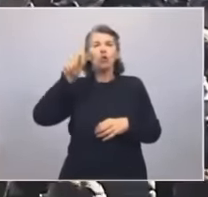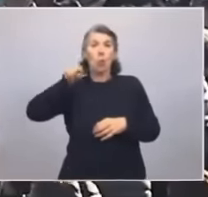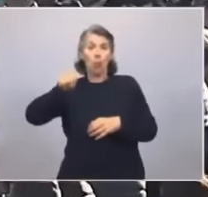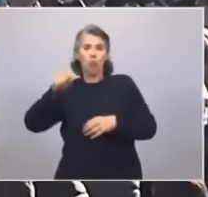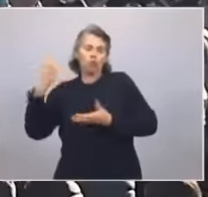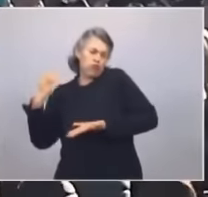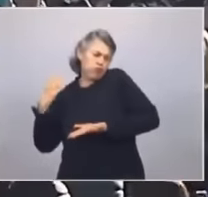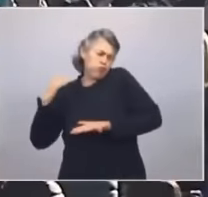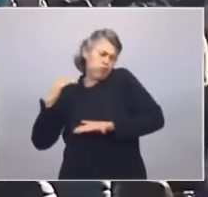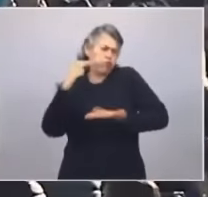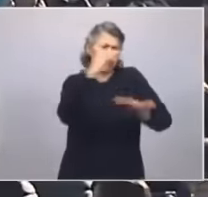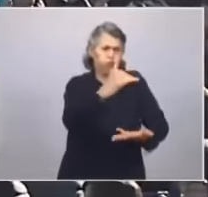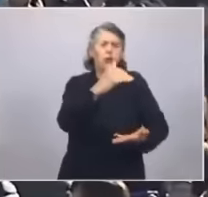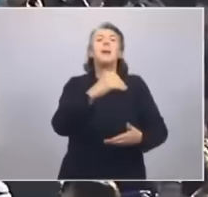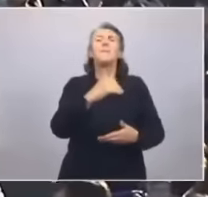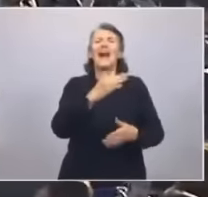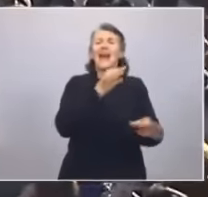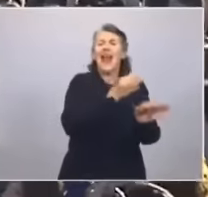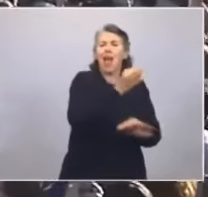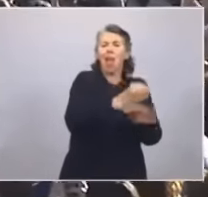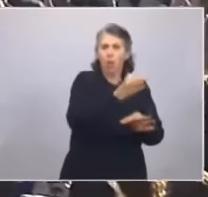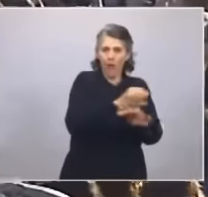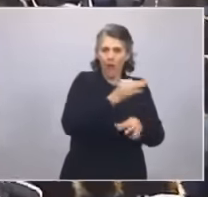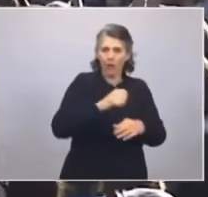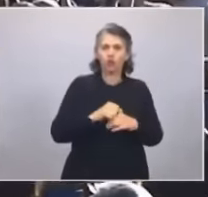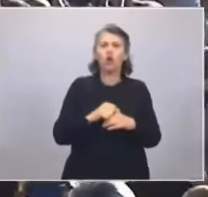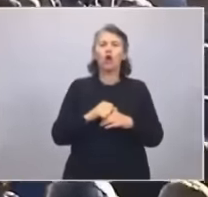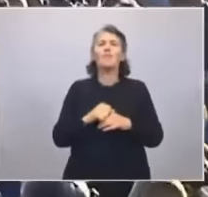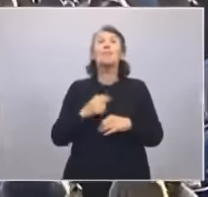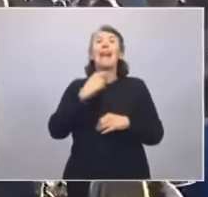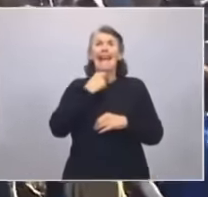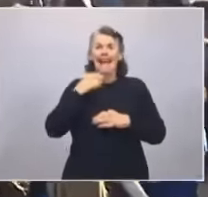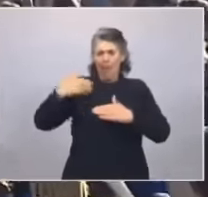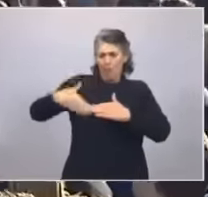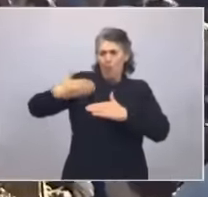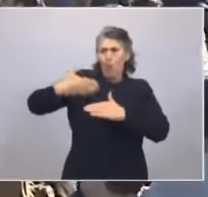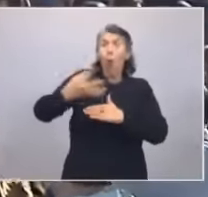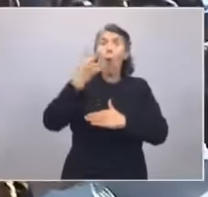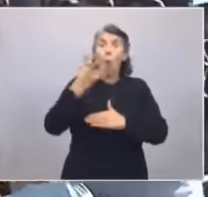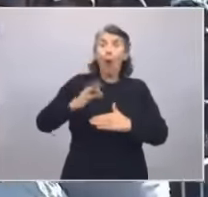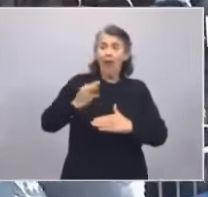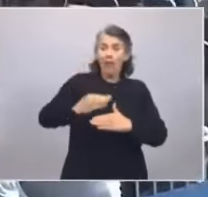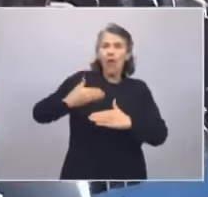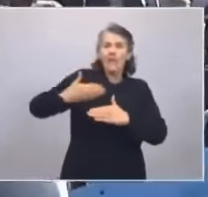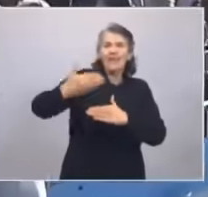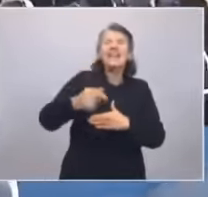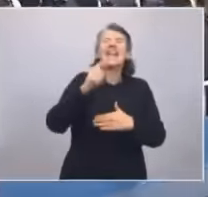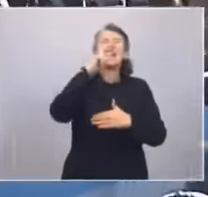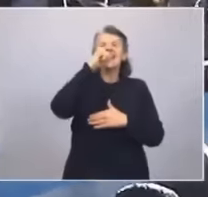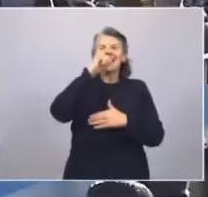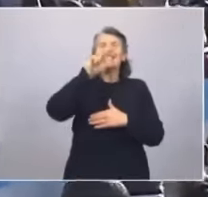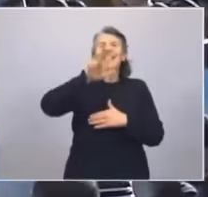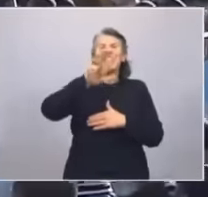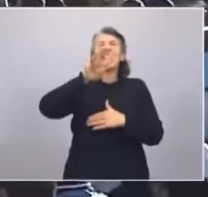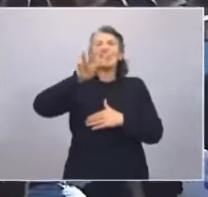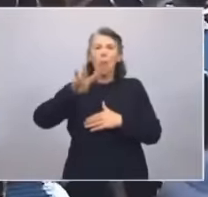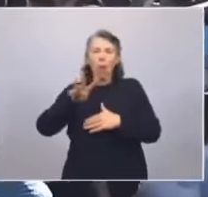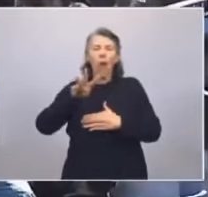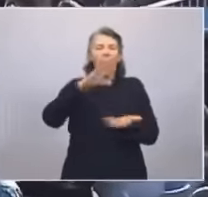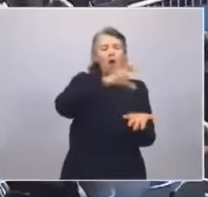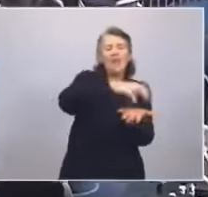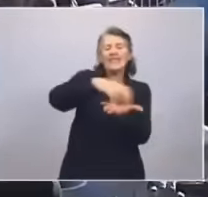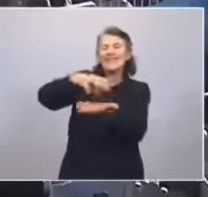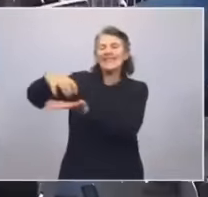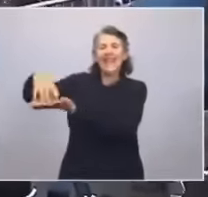construir en 4 años 734 centros de desarrollo infantil